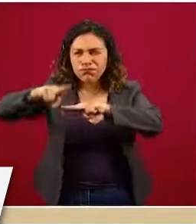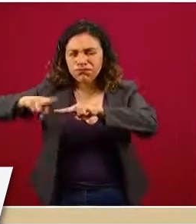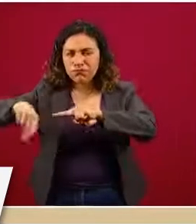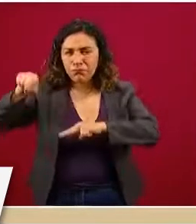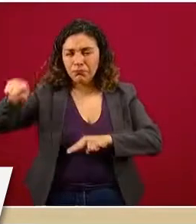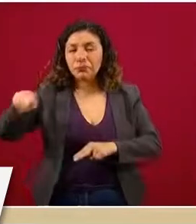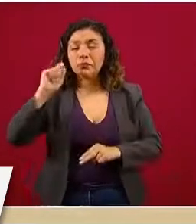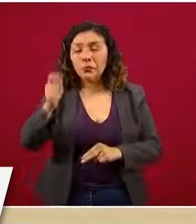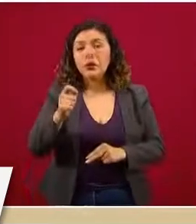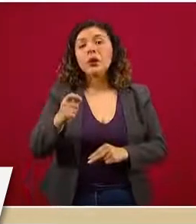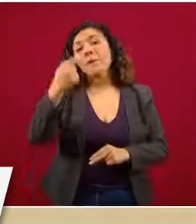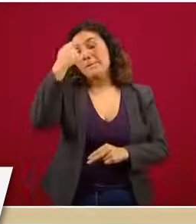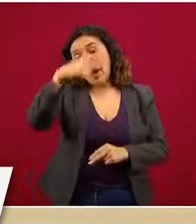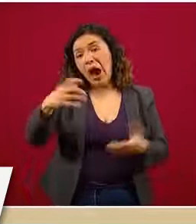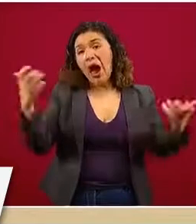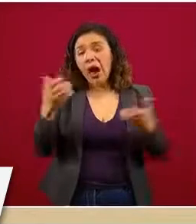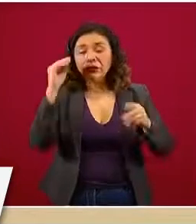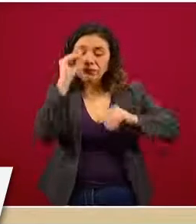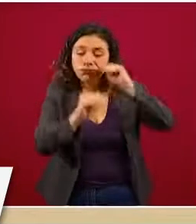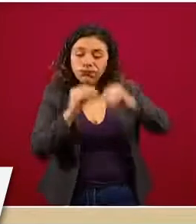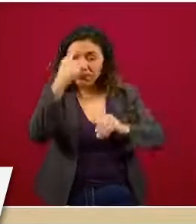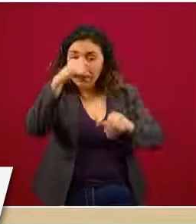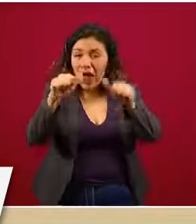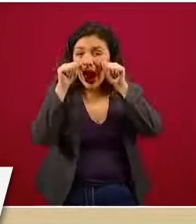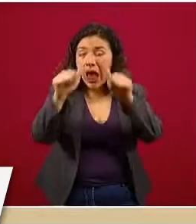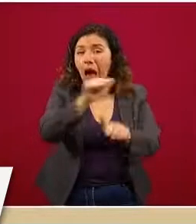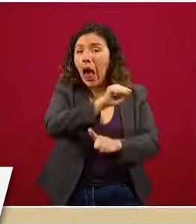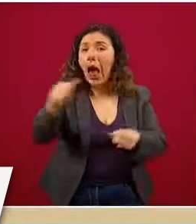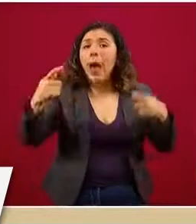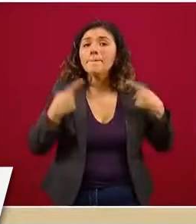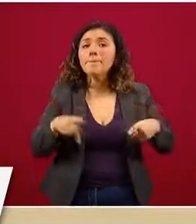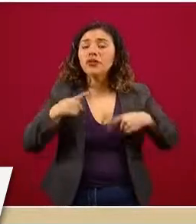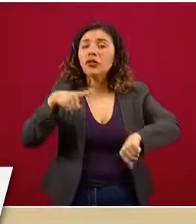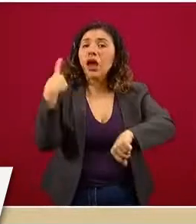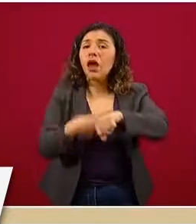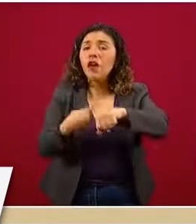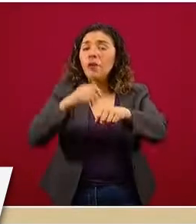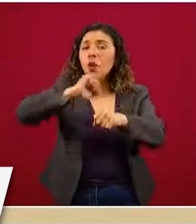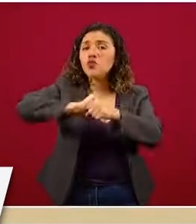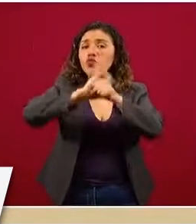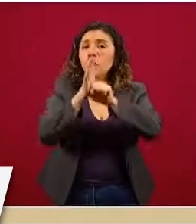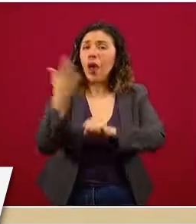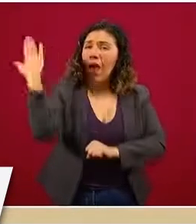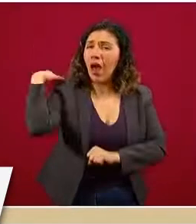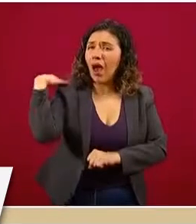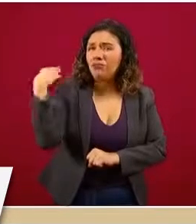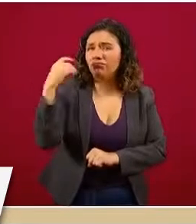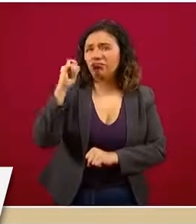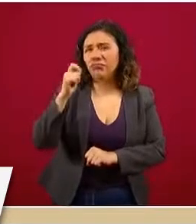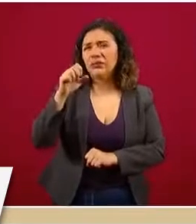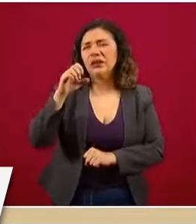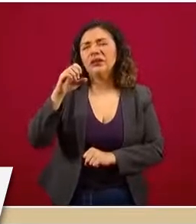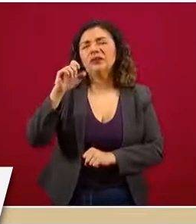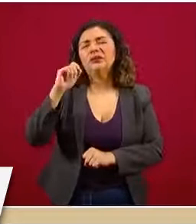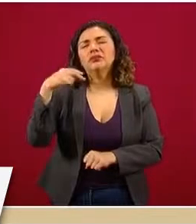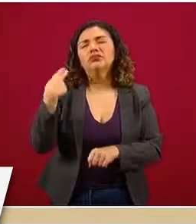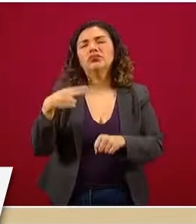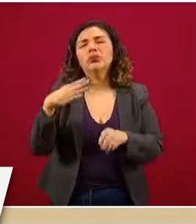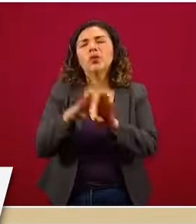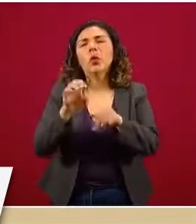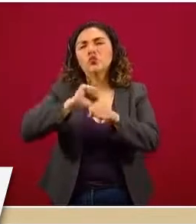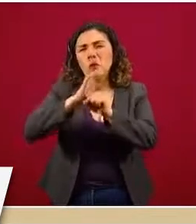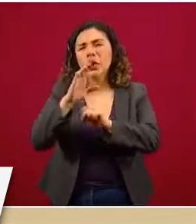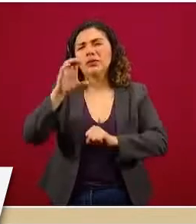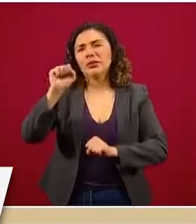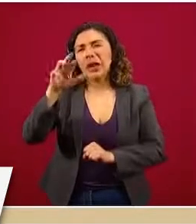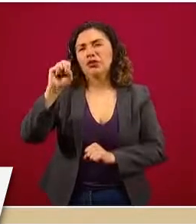que fueron destinadas para la atención de personas con infección respiratoria aguda grave, el síndrome clínico de COVID